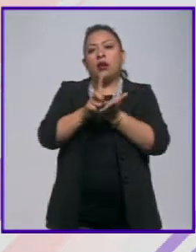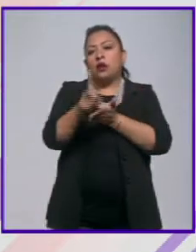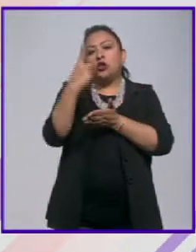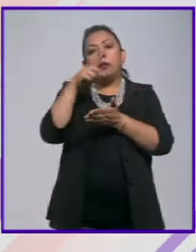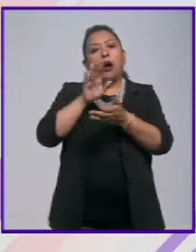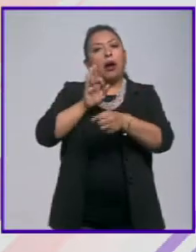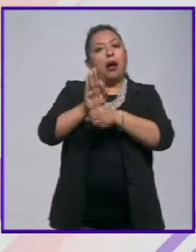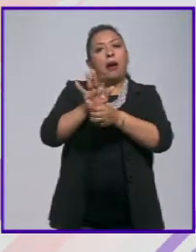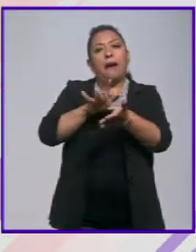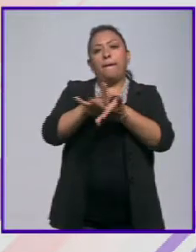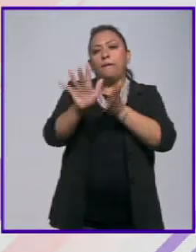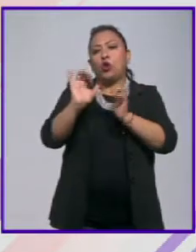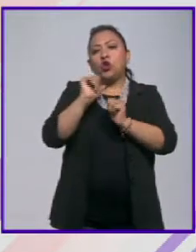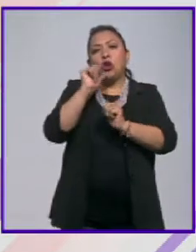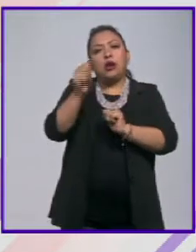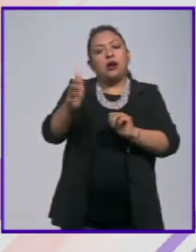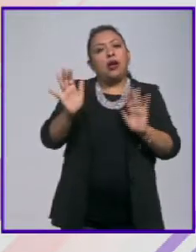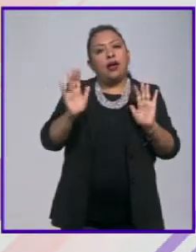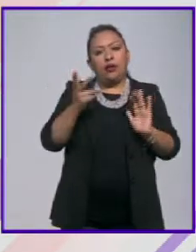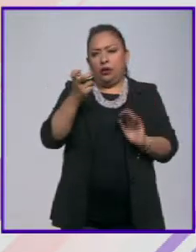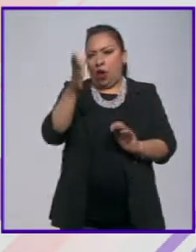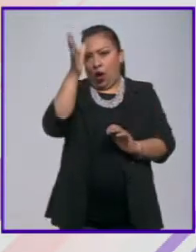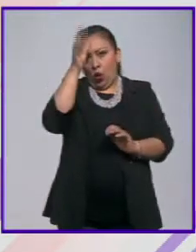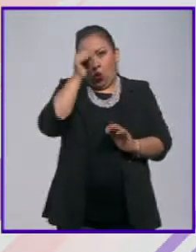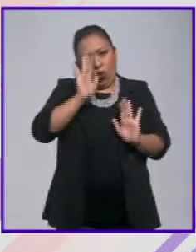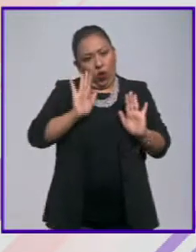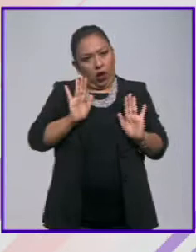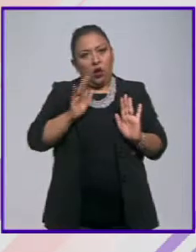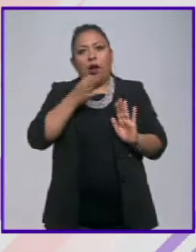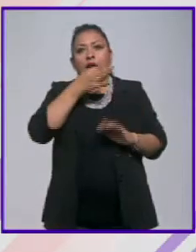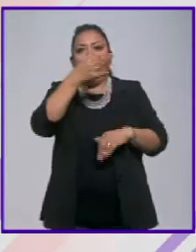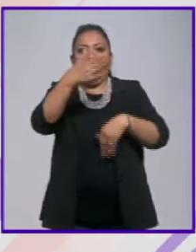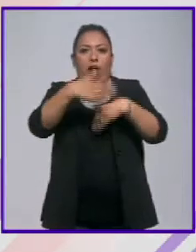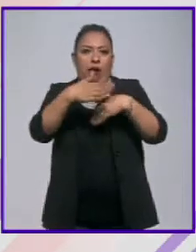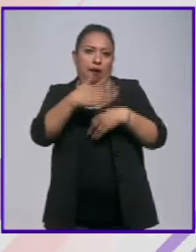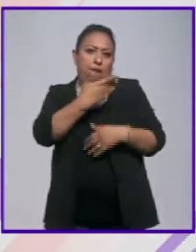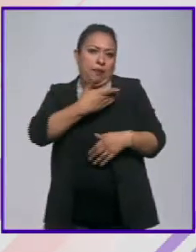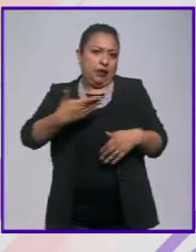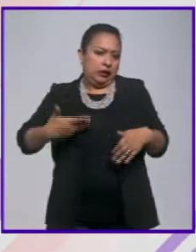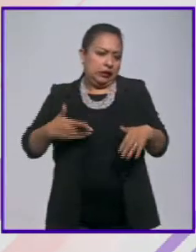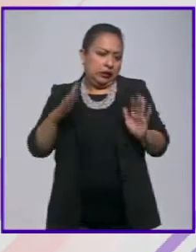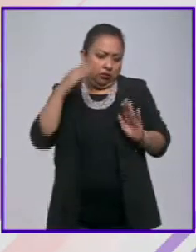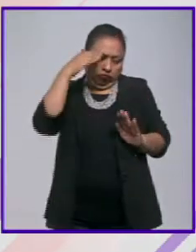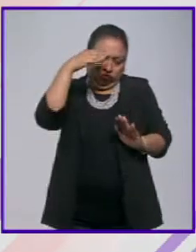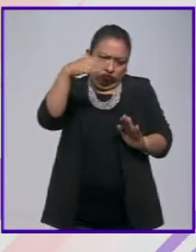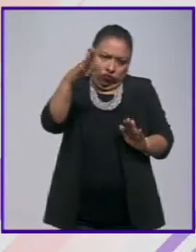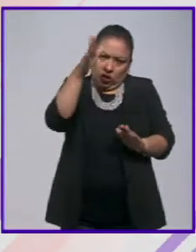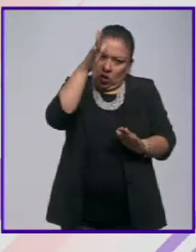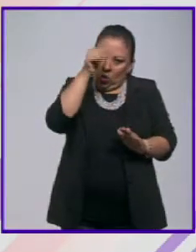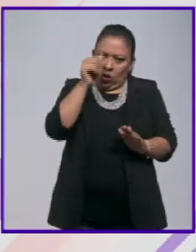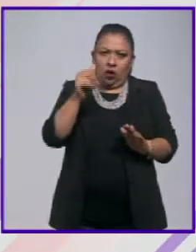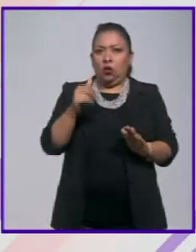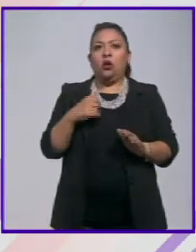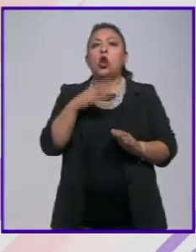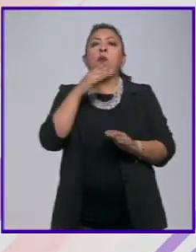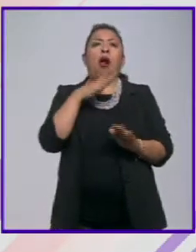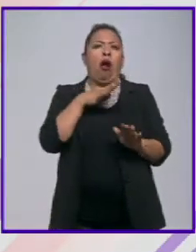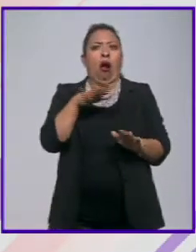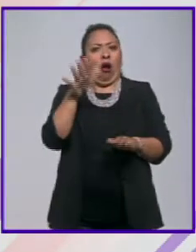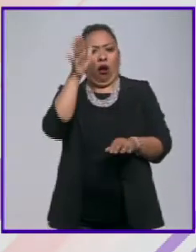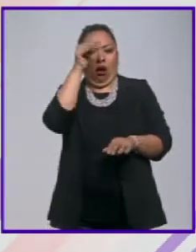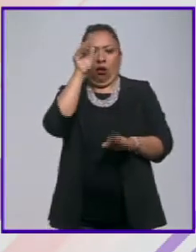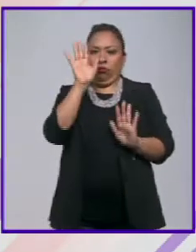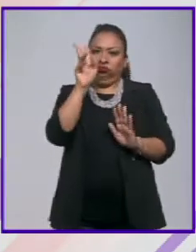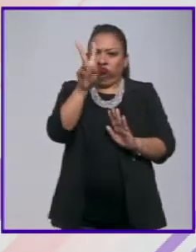incentivo entonces en eso estamos de acuerdo con la declaración del señor presidente y no podemos estar en desacuerdo sin embargo